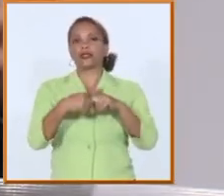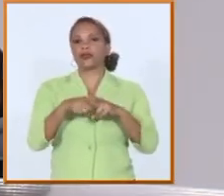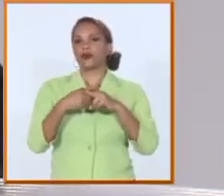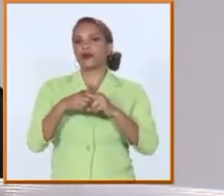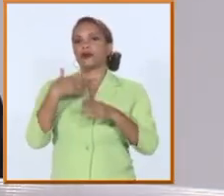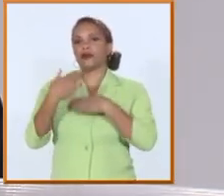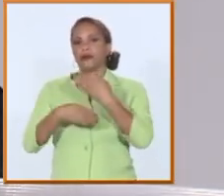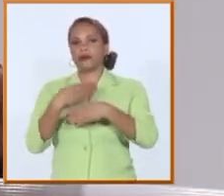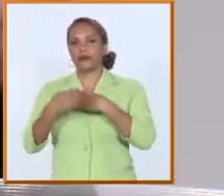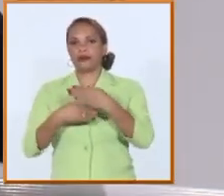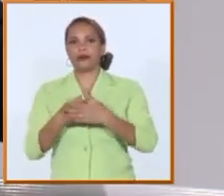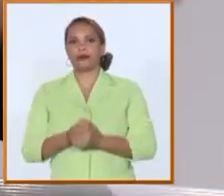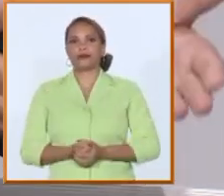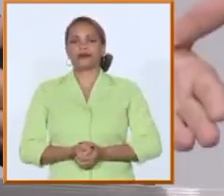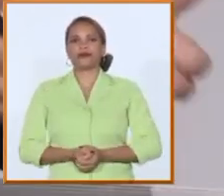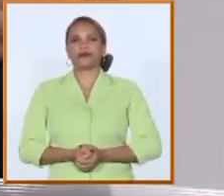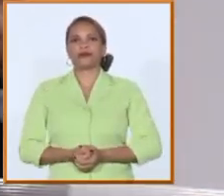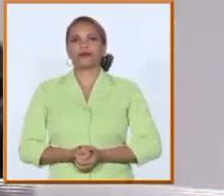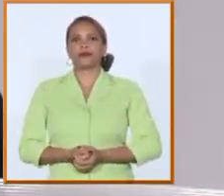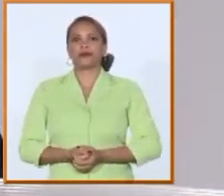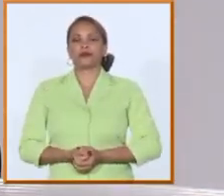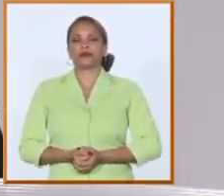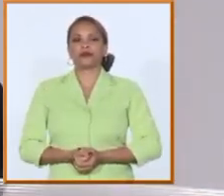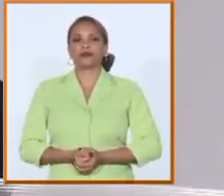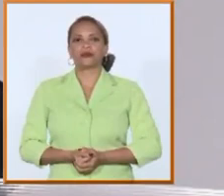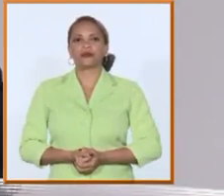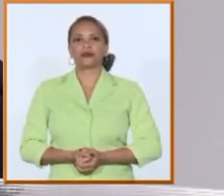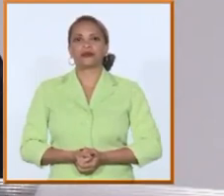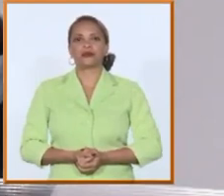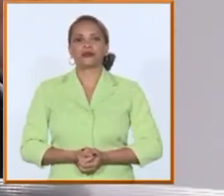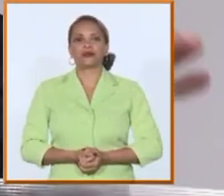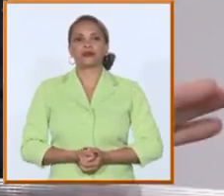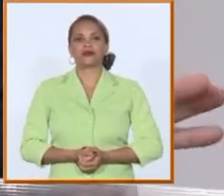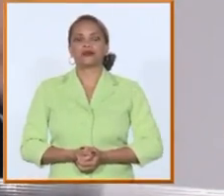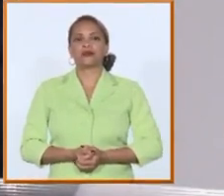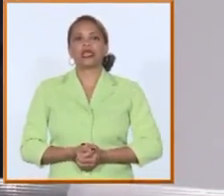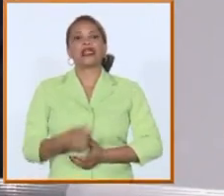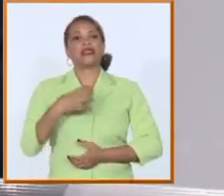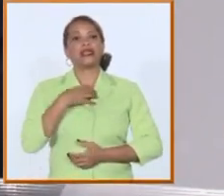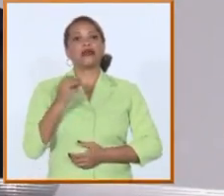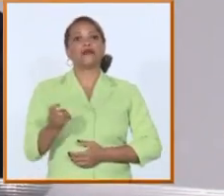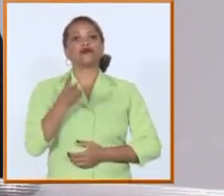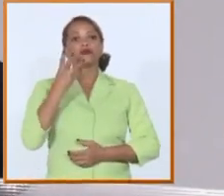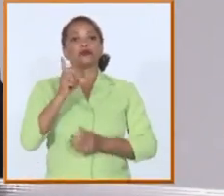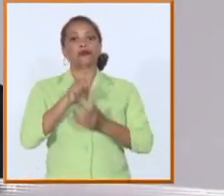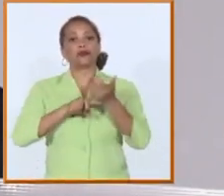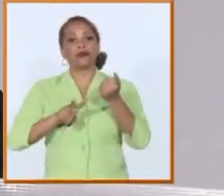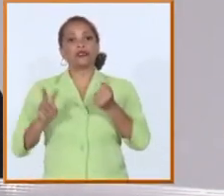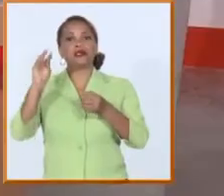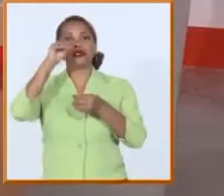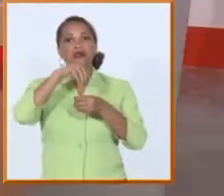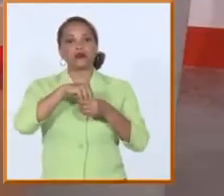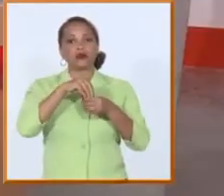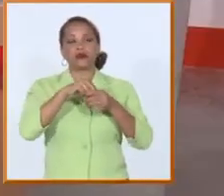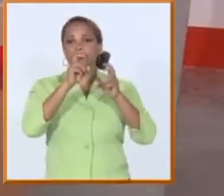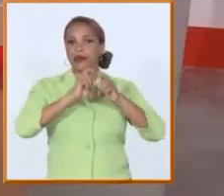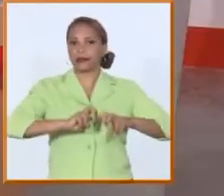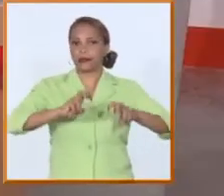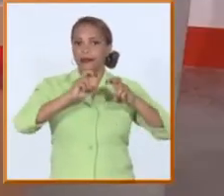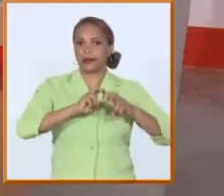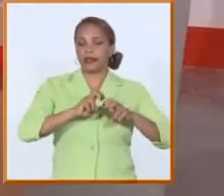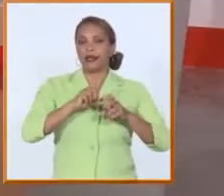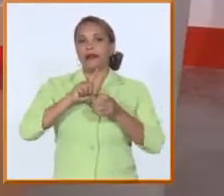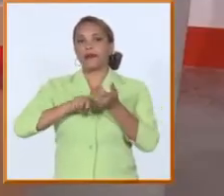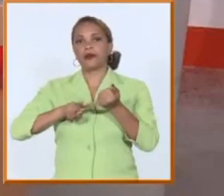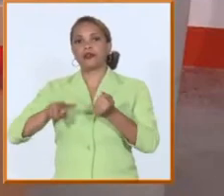demanda de los profesionales y la asignación de los profesionales en este caso hay tres provincias que están incluidas en el experimento son Pinar de